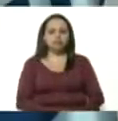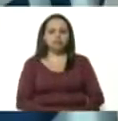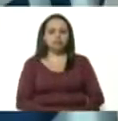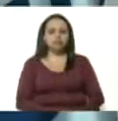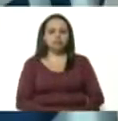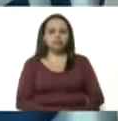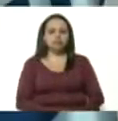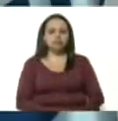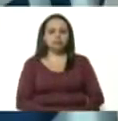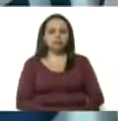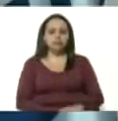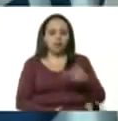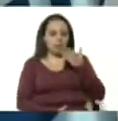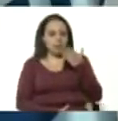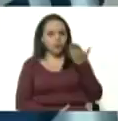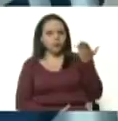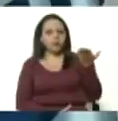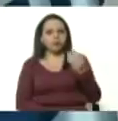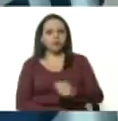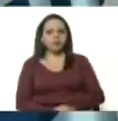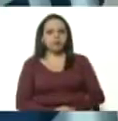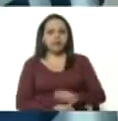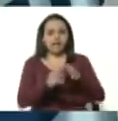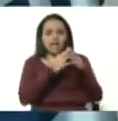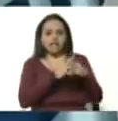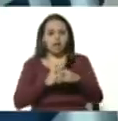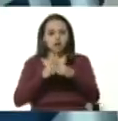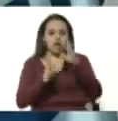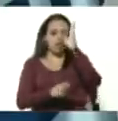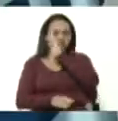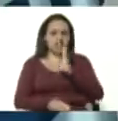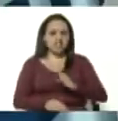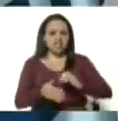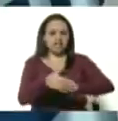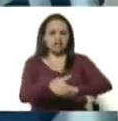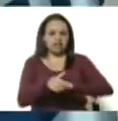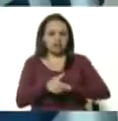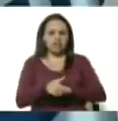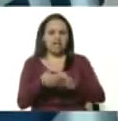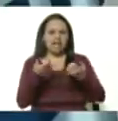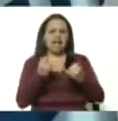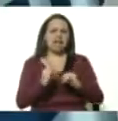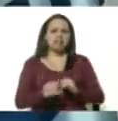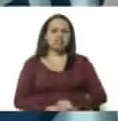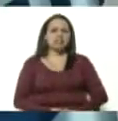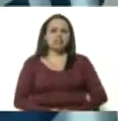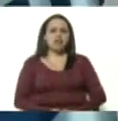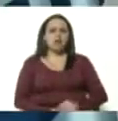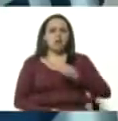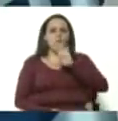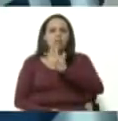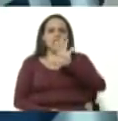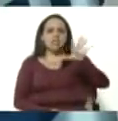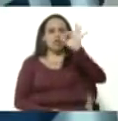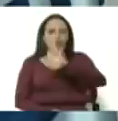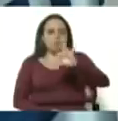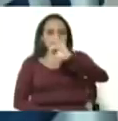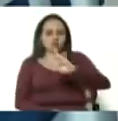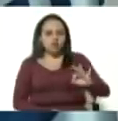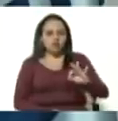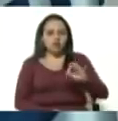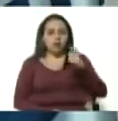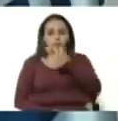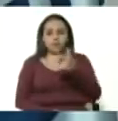vean ustedes que cosa tan terrible Estados Unidos Brasil y el Reino Unido acumulan el 45% de los fallecidos